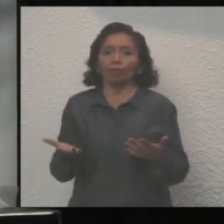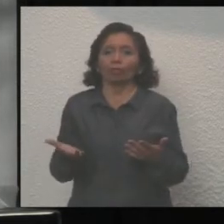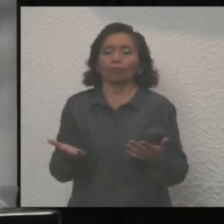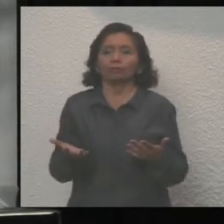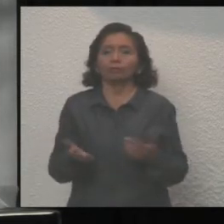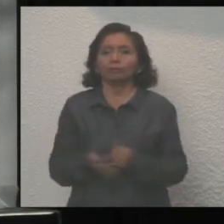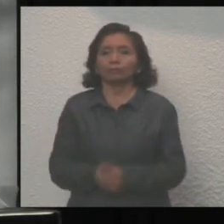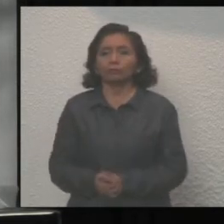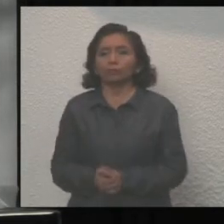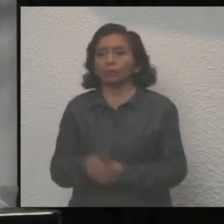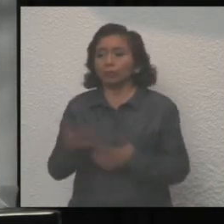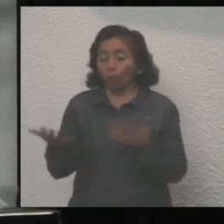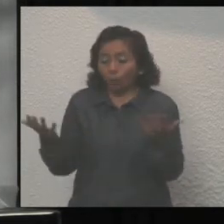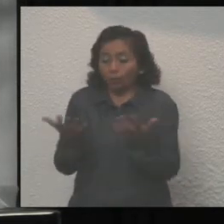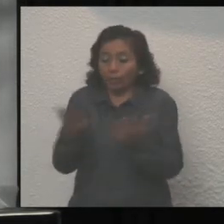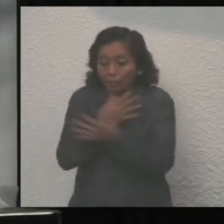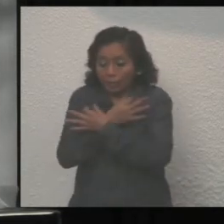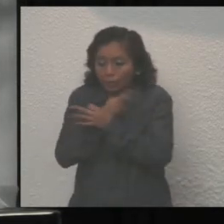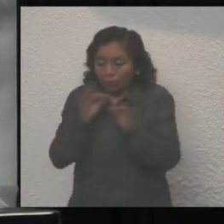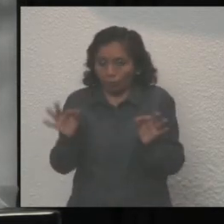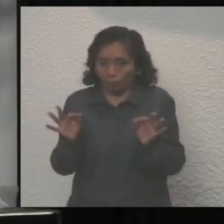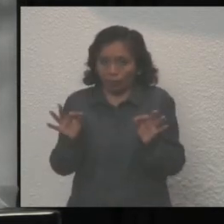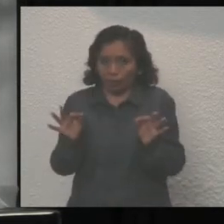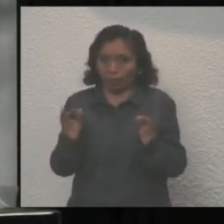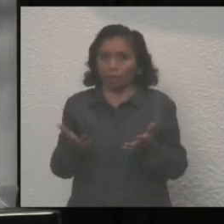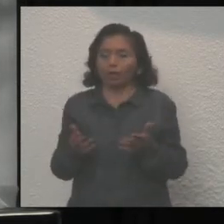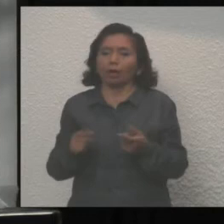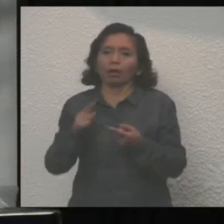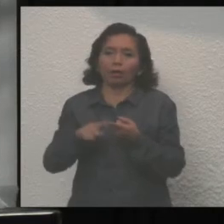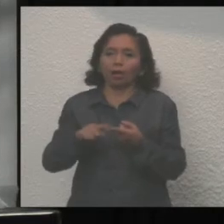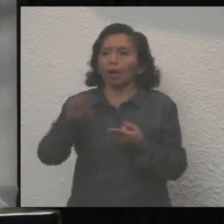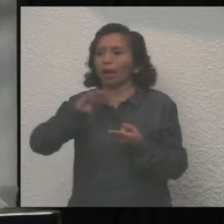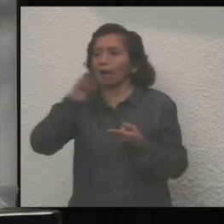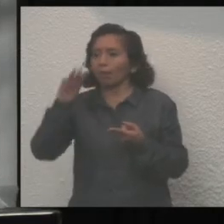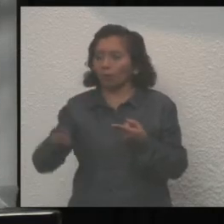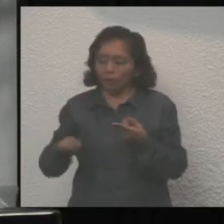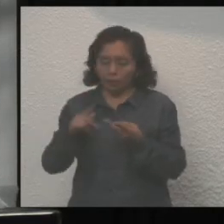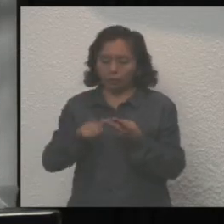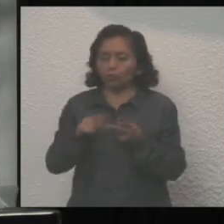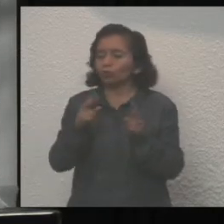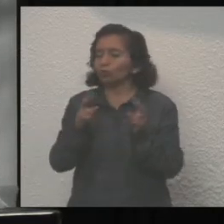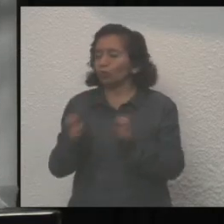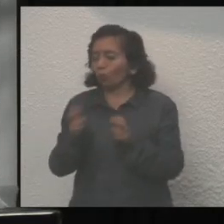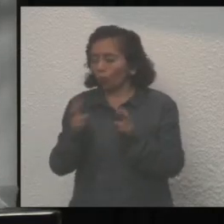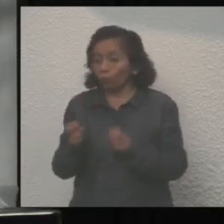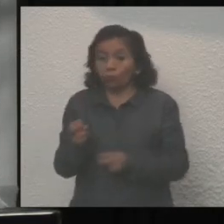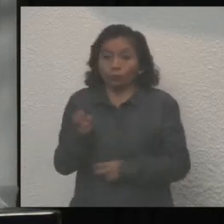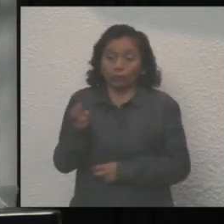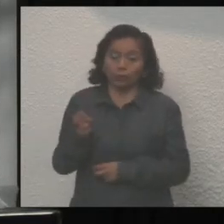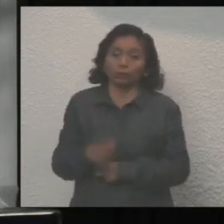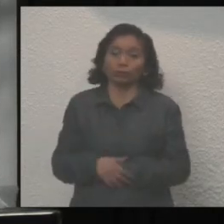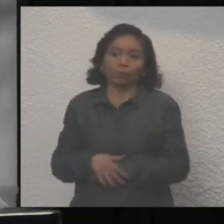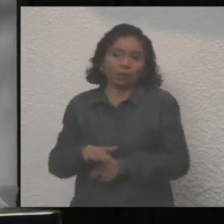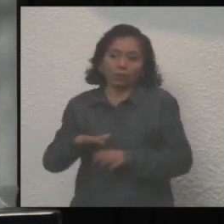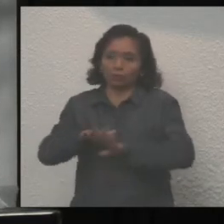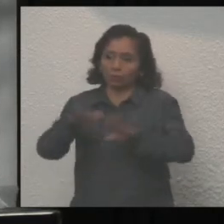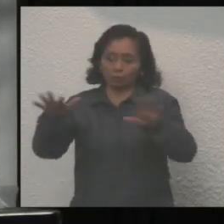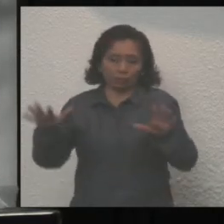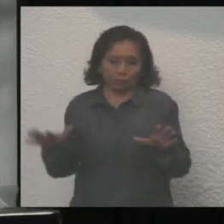informa, en cuanto a muertes, en cuanto a robos, en cuanto a datos, en lo general.